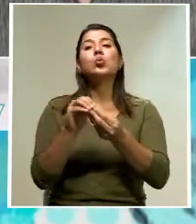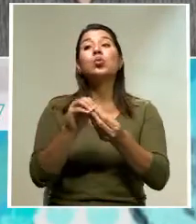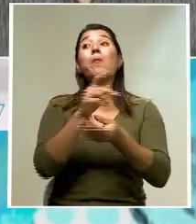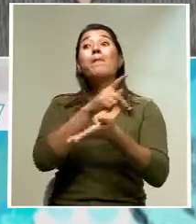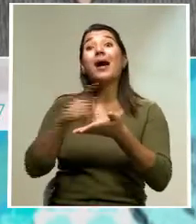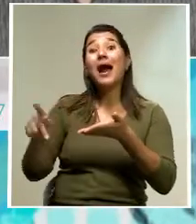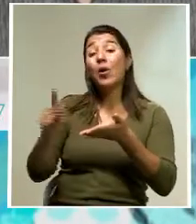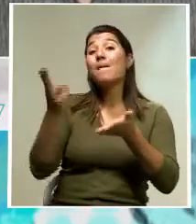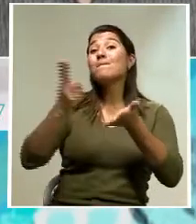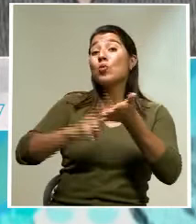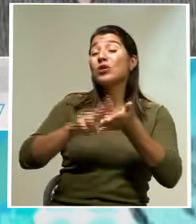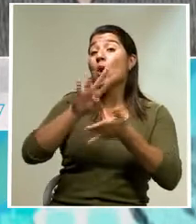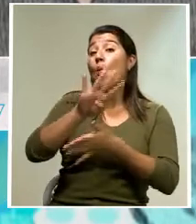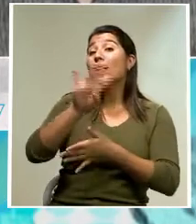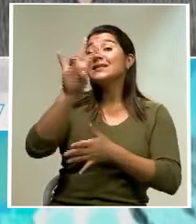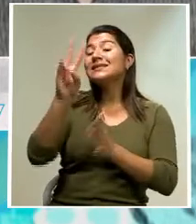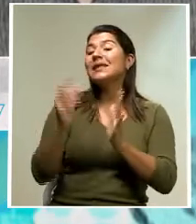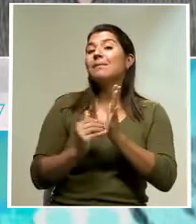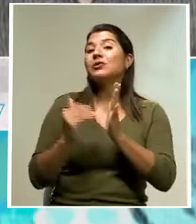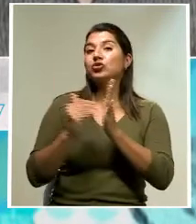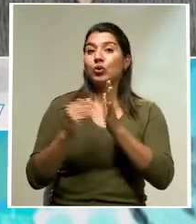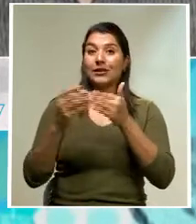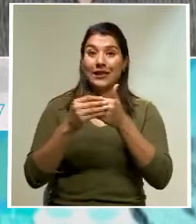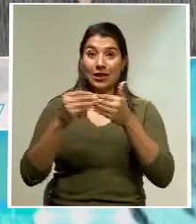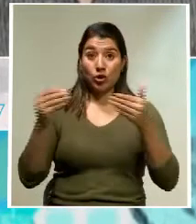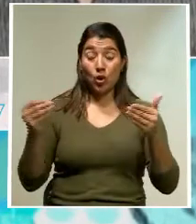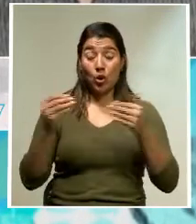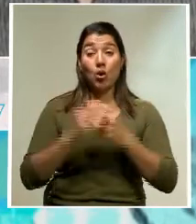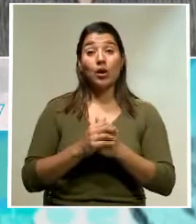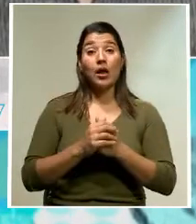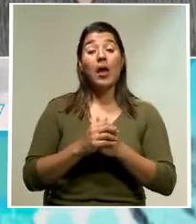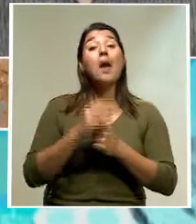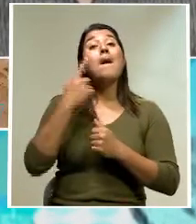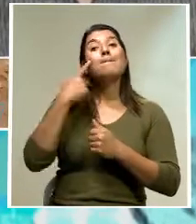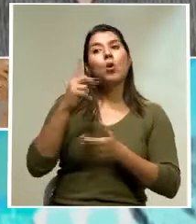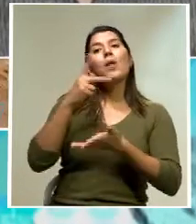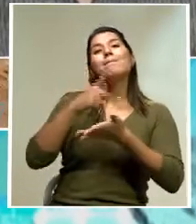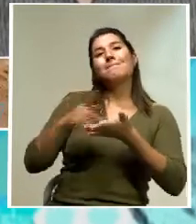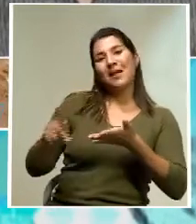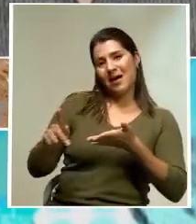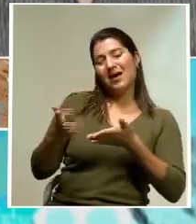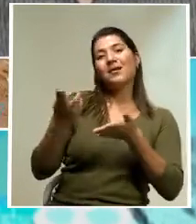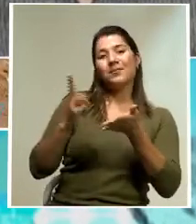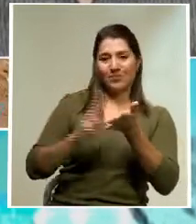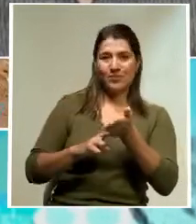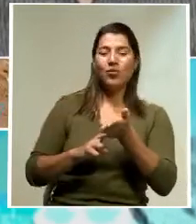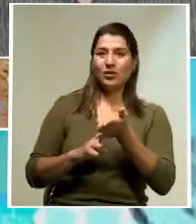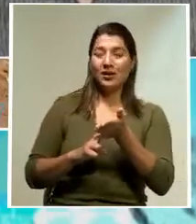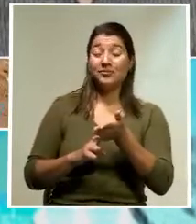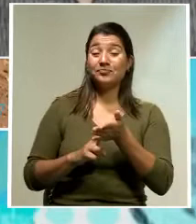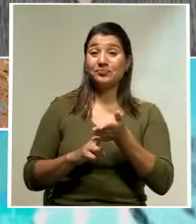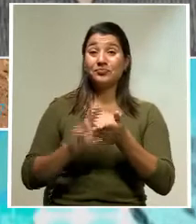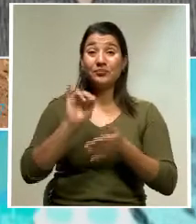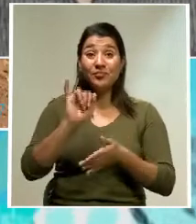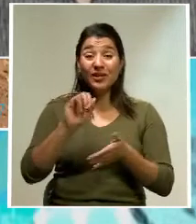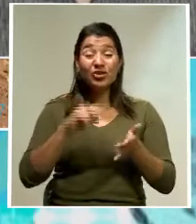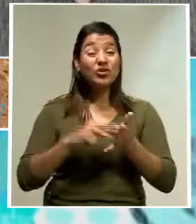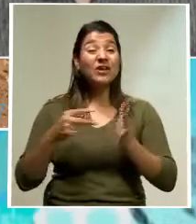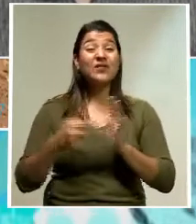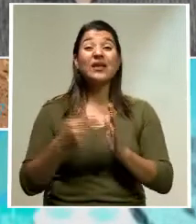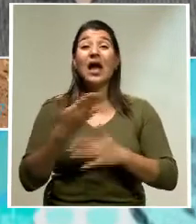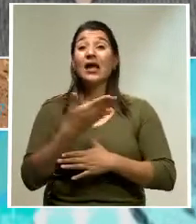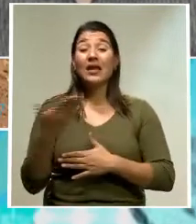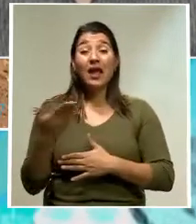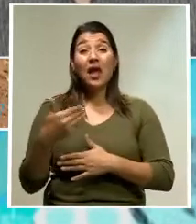por el pago de esta comisión que lo que implica es que cuando hay